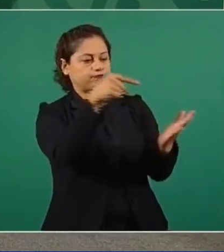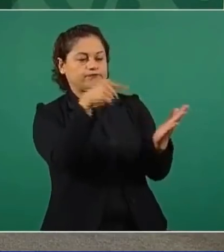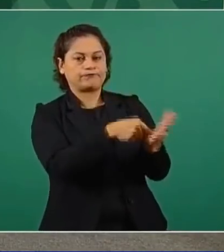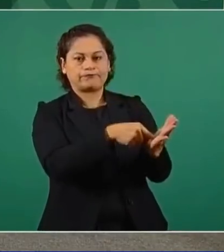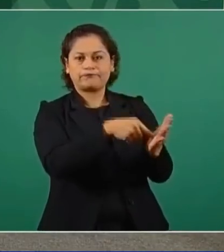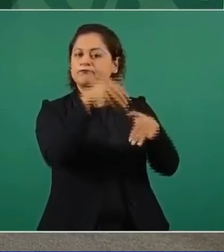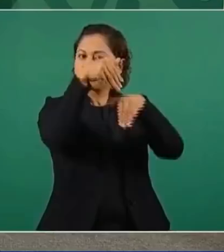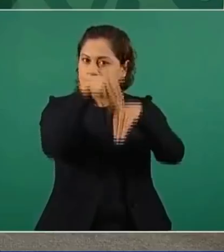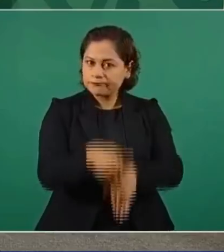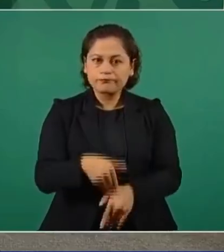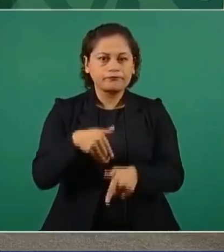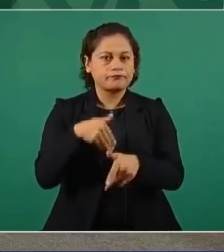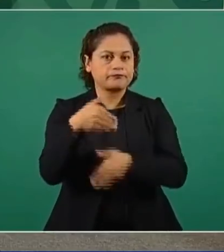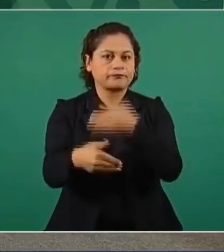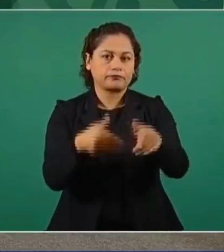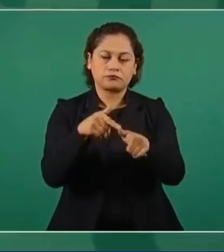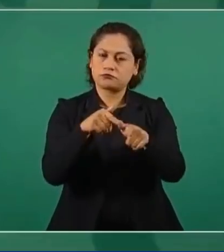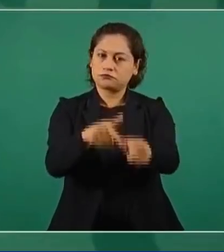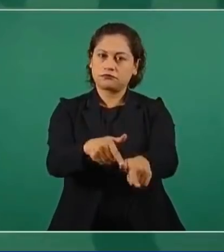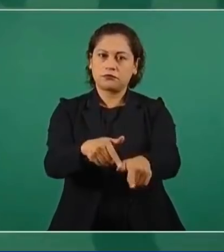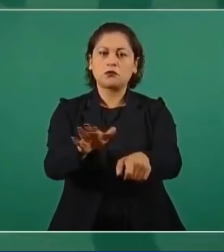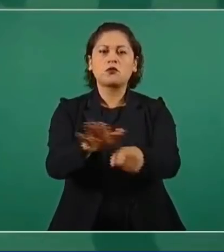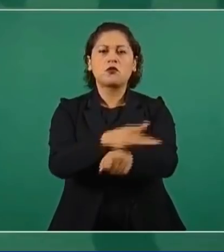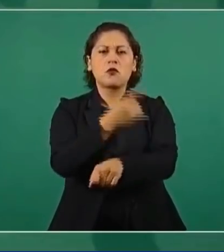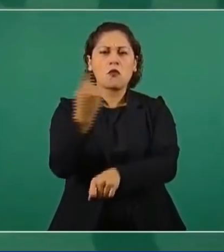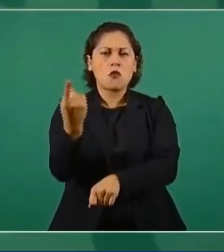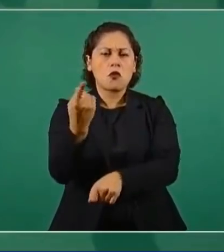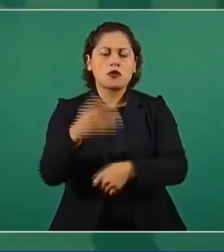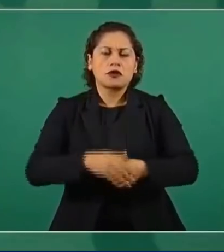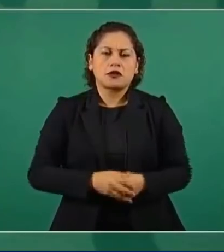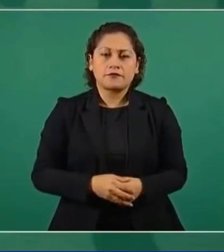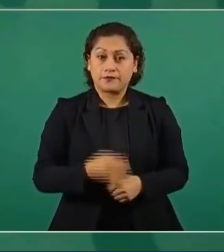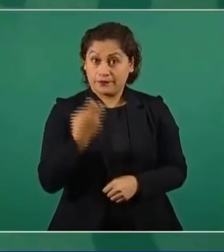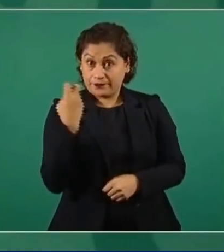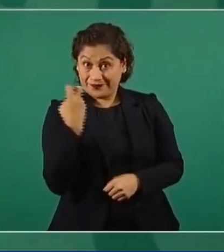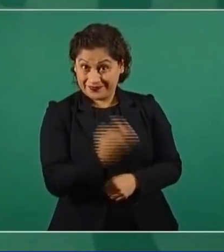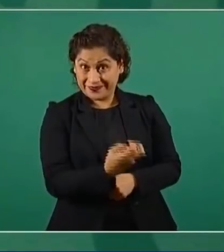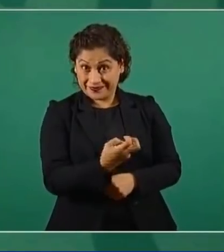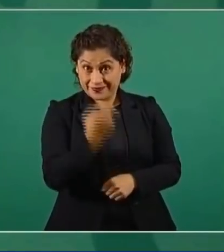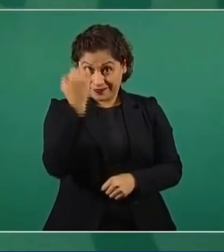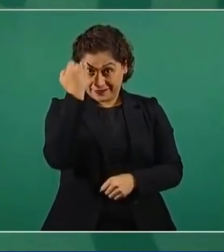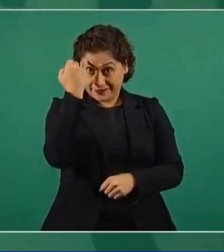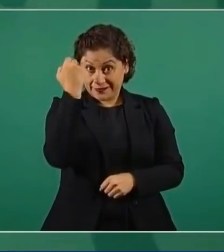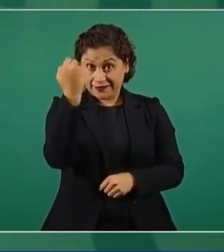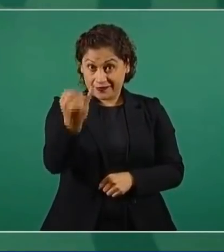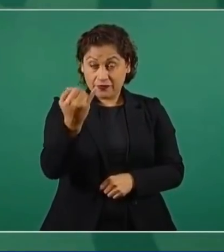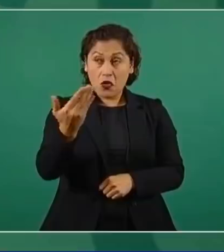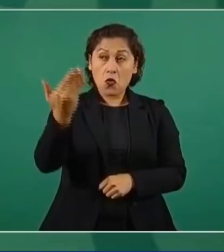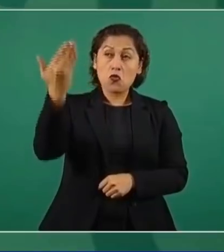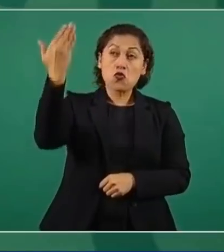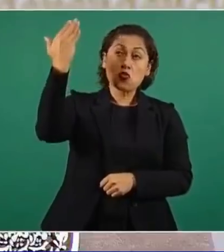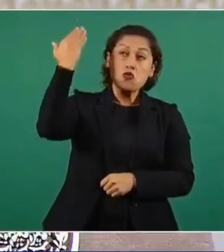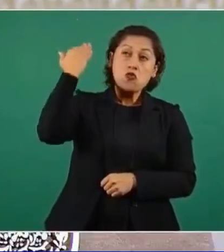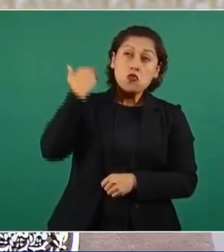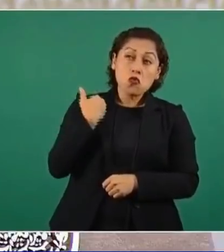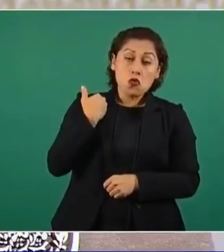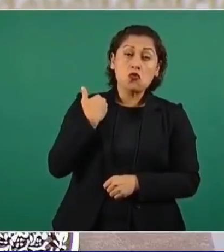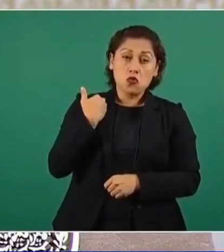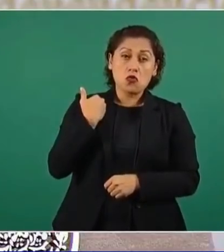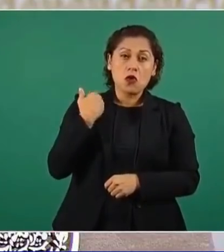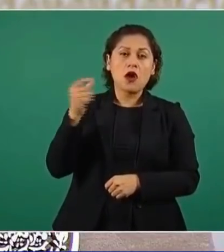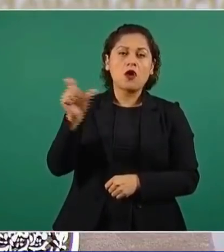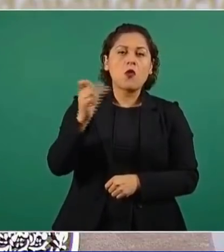desde la época del presidente